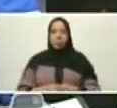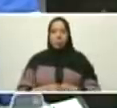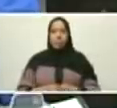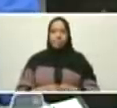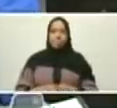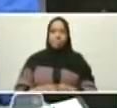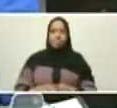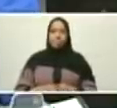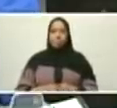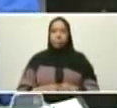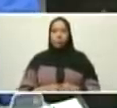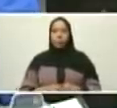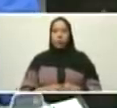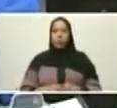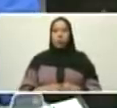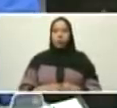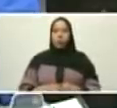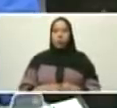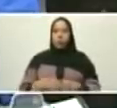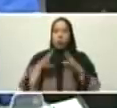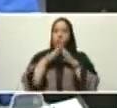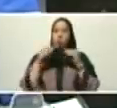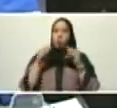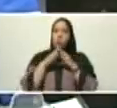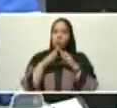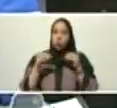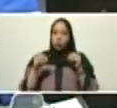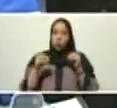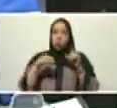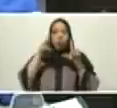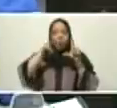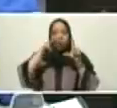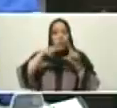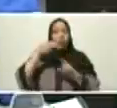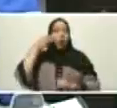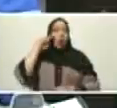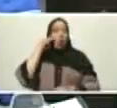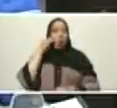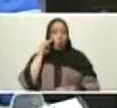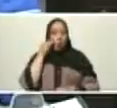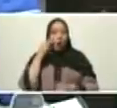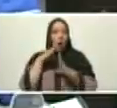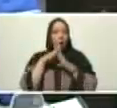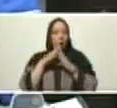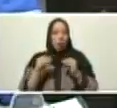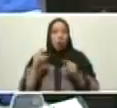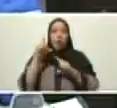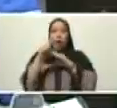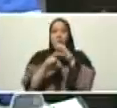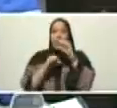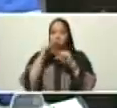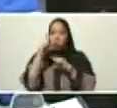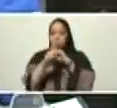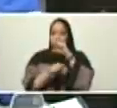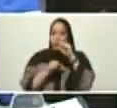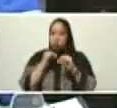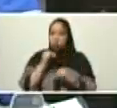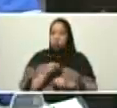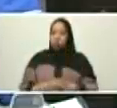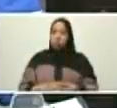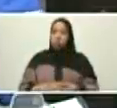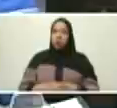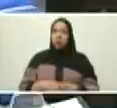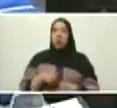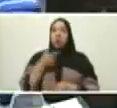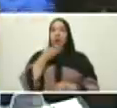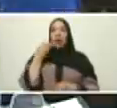que luego vamos a compartir en todas las redes sociales, sobre todo a la juventud. A la juventud de Venezuela, a la juventud